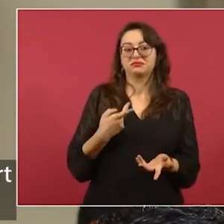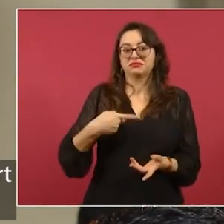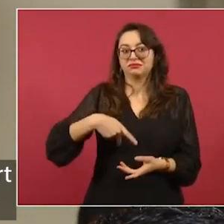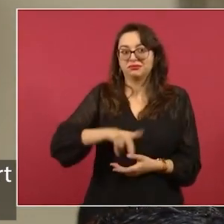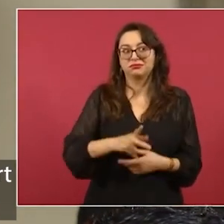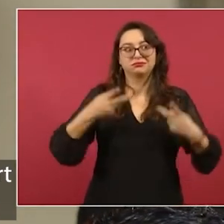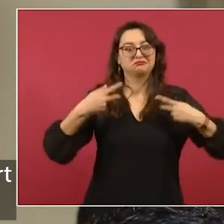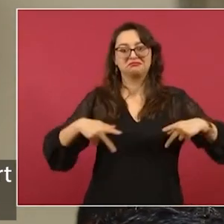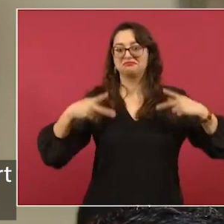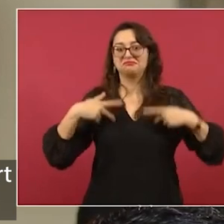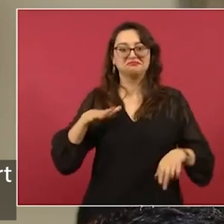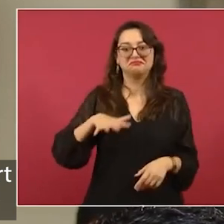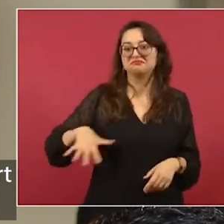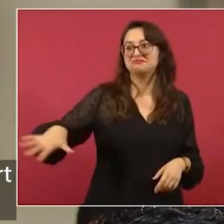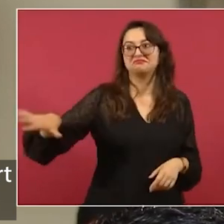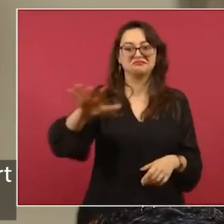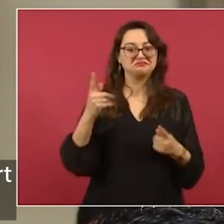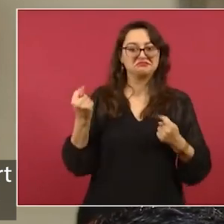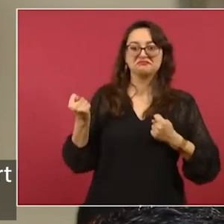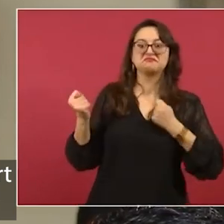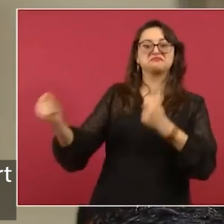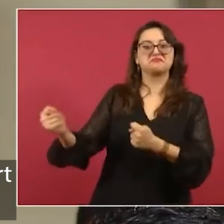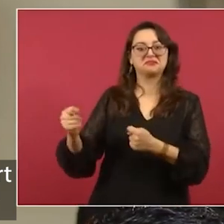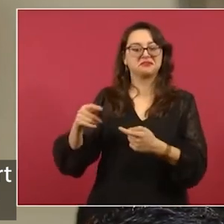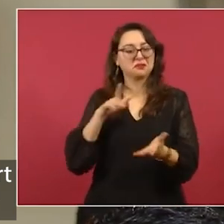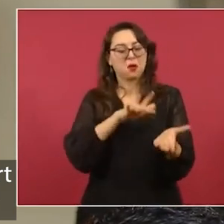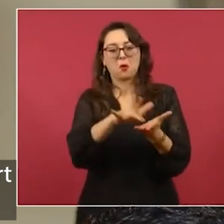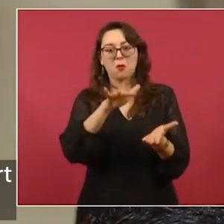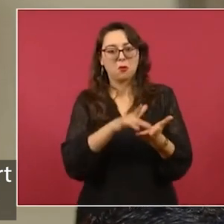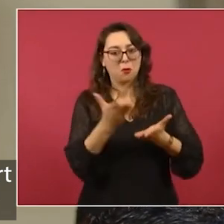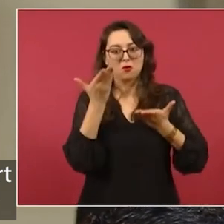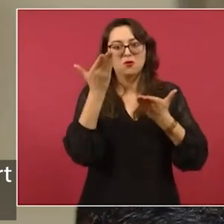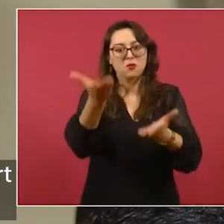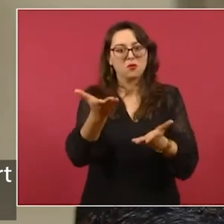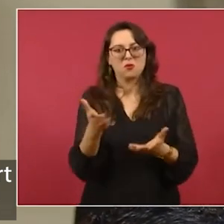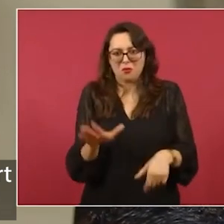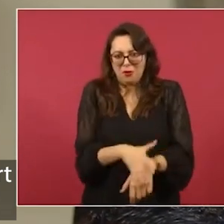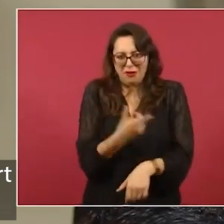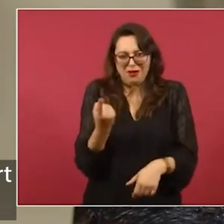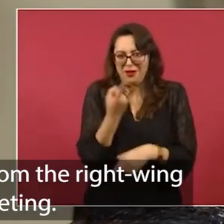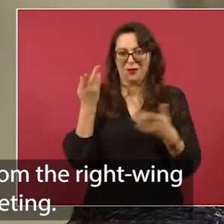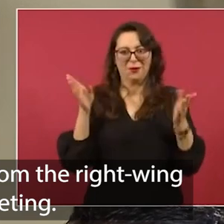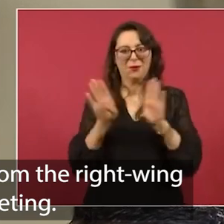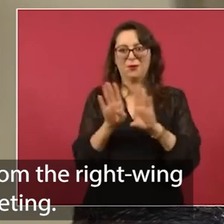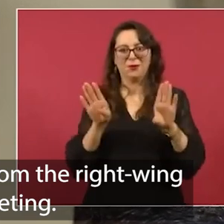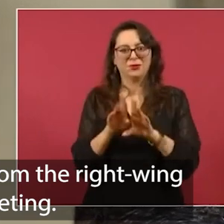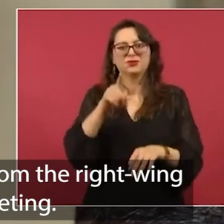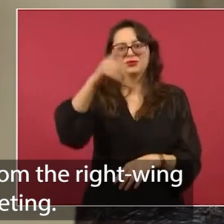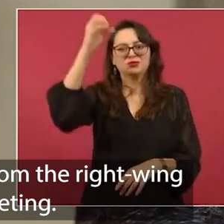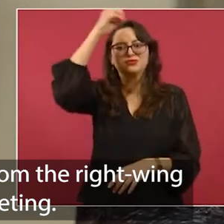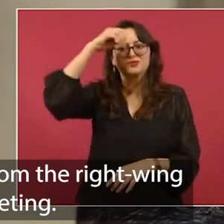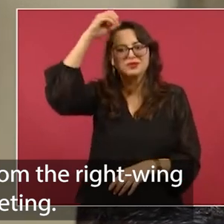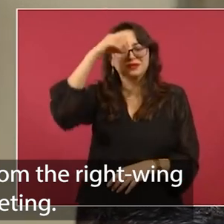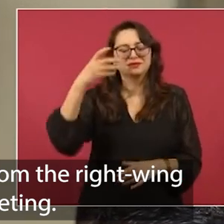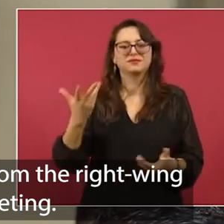realidad de que hay un apoyo bastante grande a su presidencia y su administración? Me gustaría saber qué